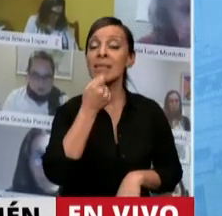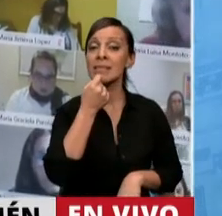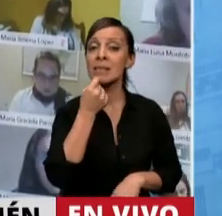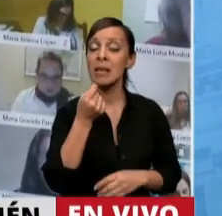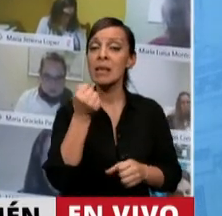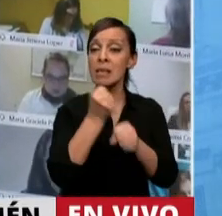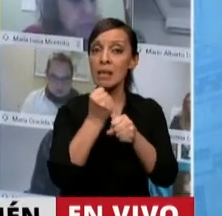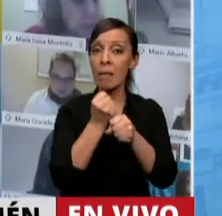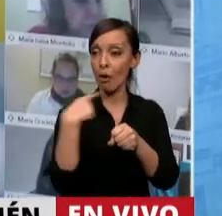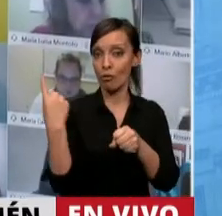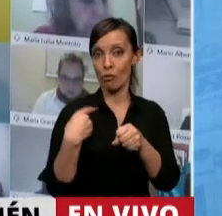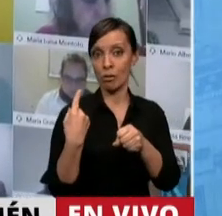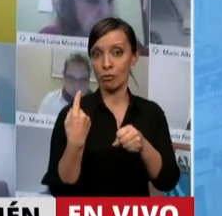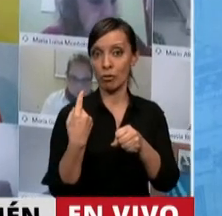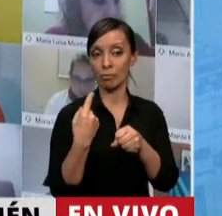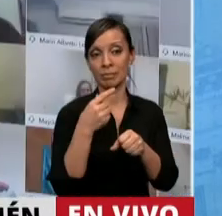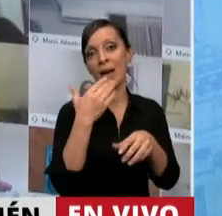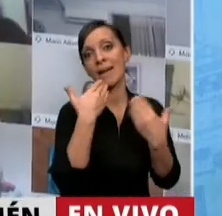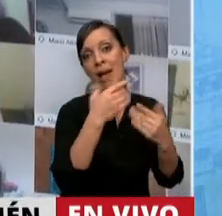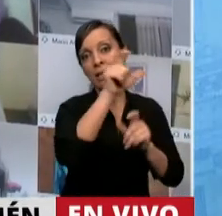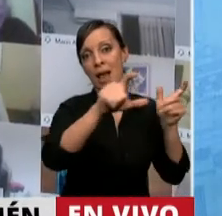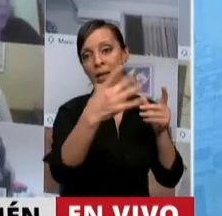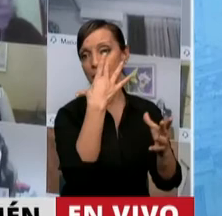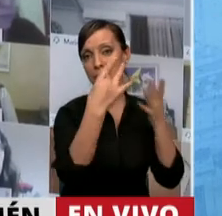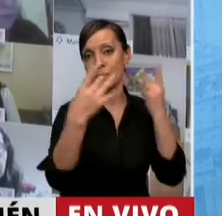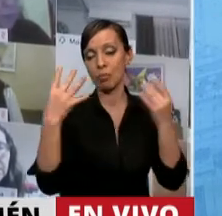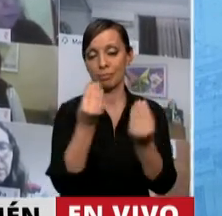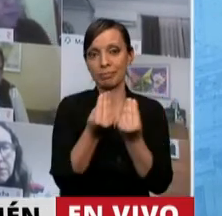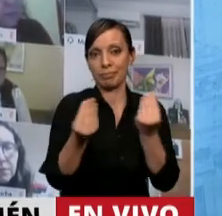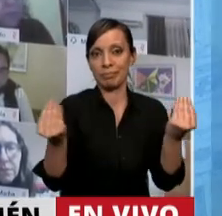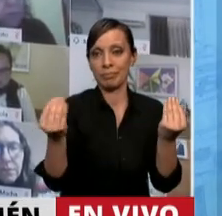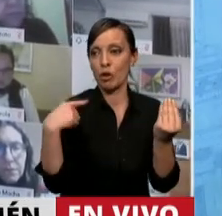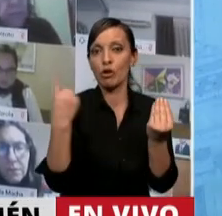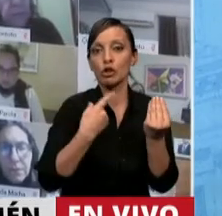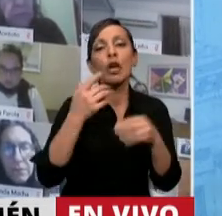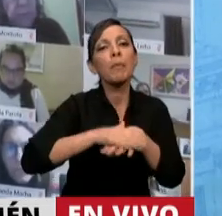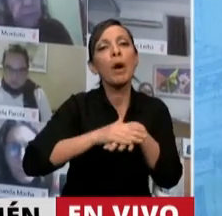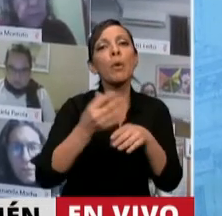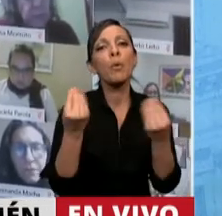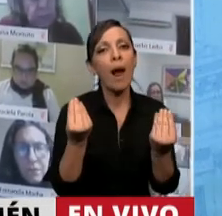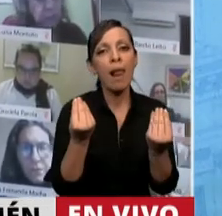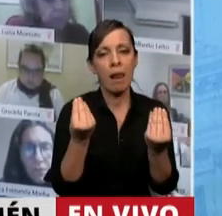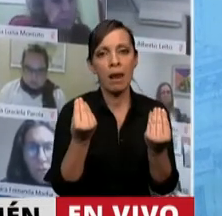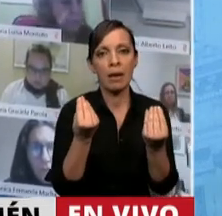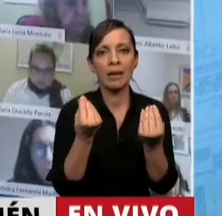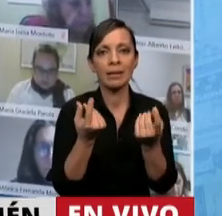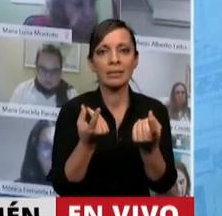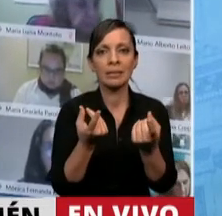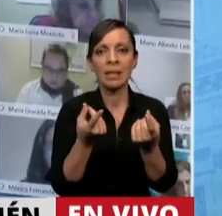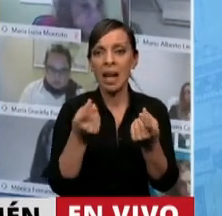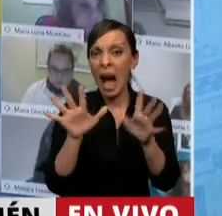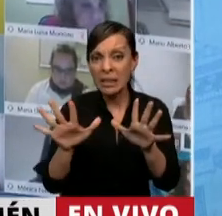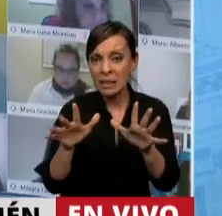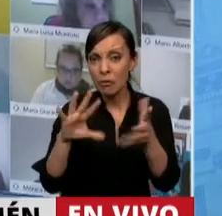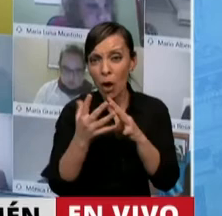representación que nos delega el pueblo es venir a ejercitar una lengua destructiva a este